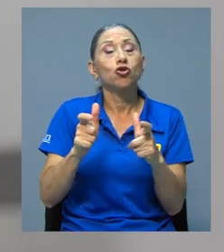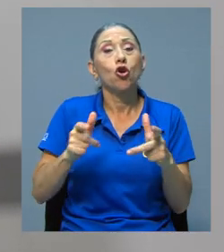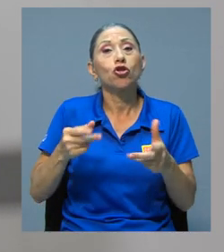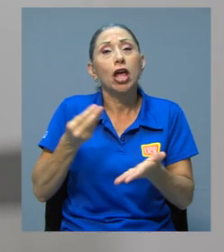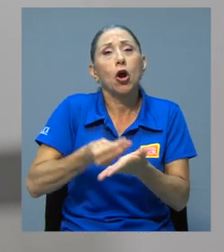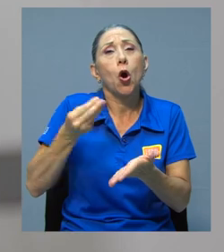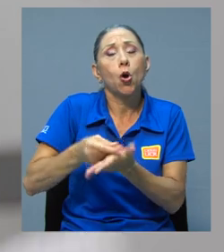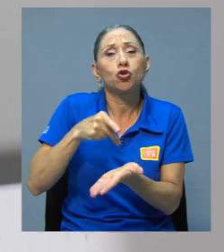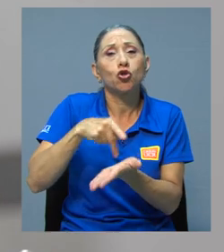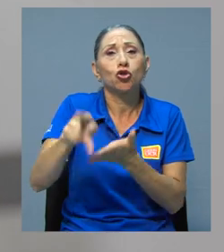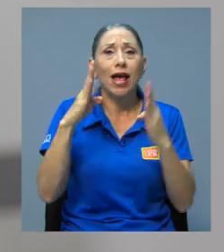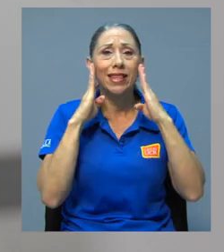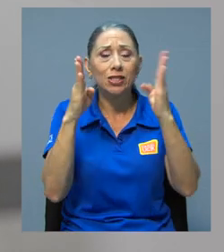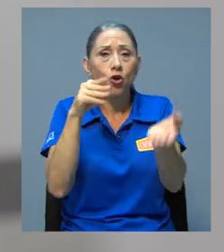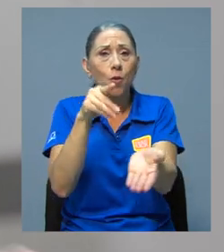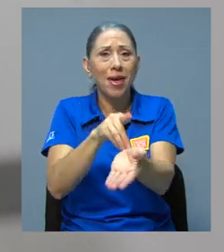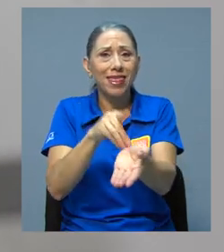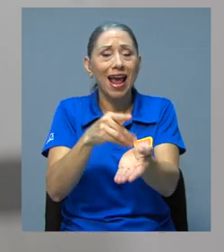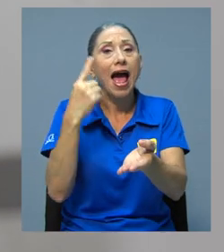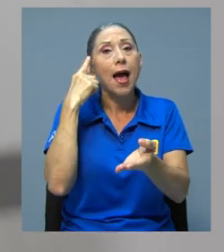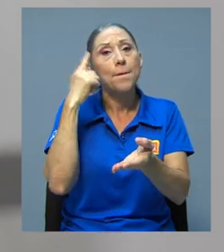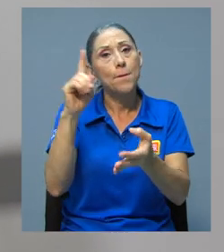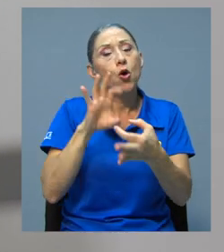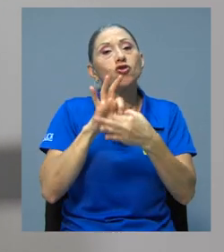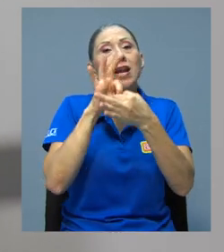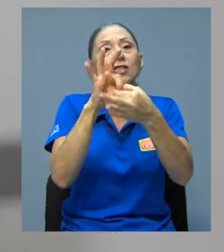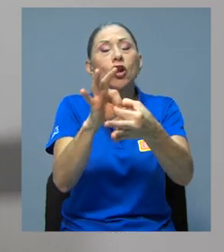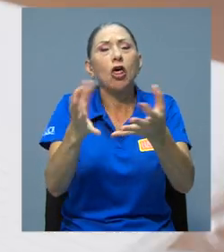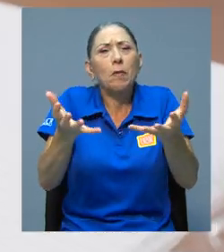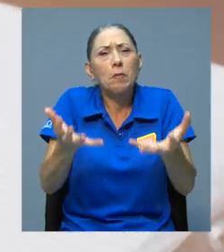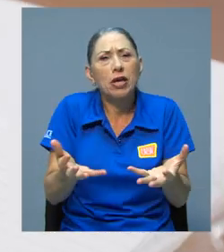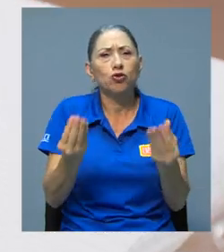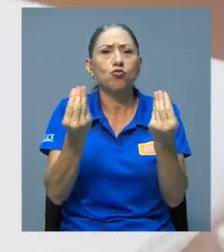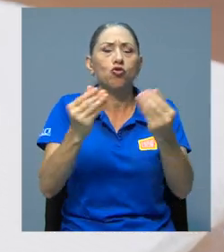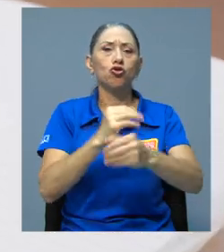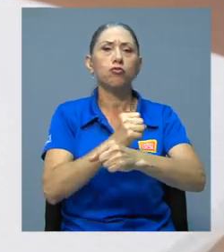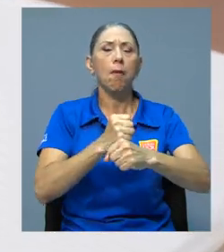atenciones médicas por padecimientos relacionados a la obesidad y el sobrepeso.